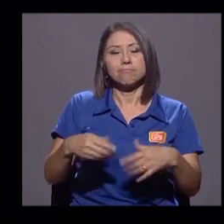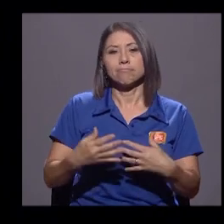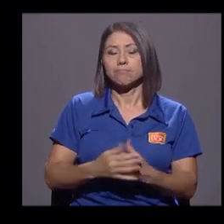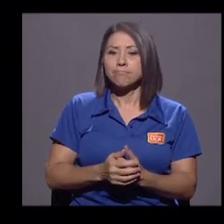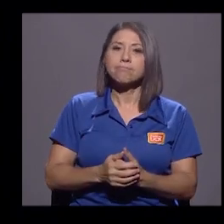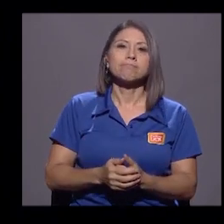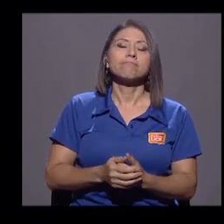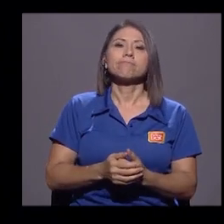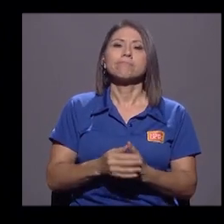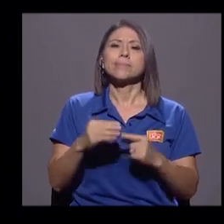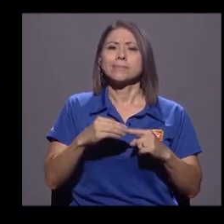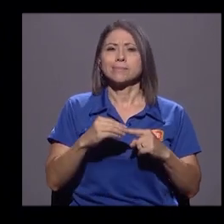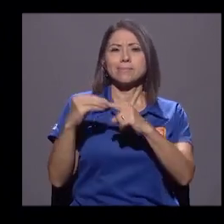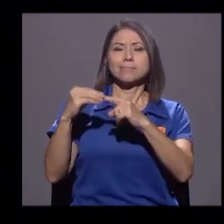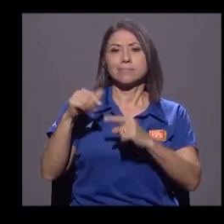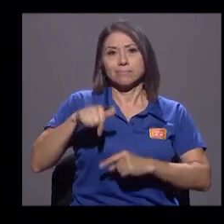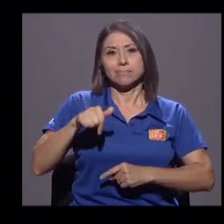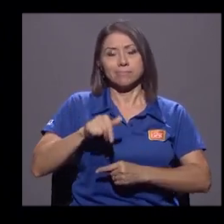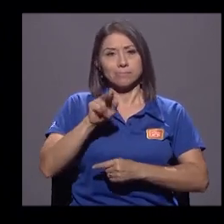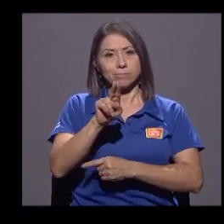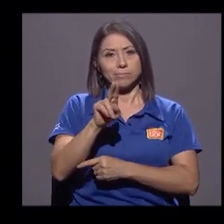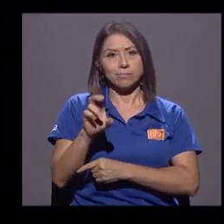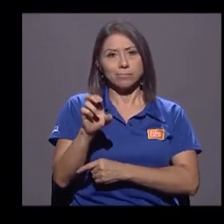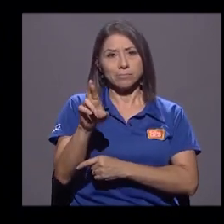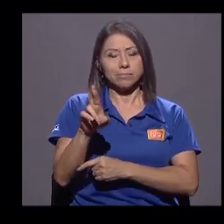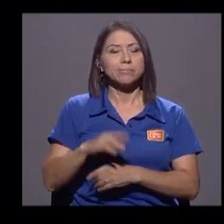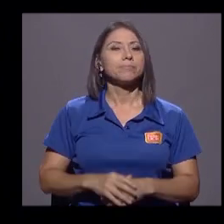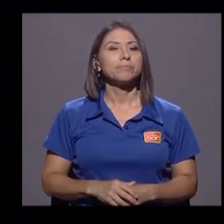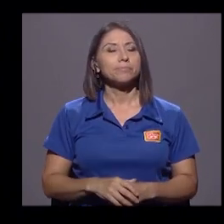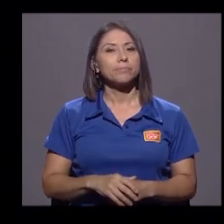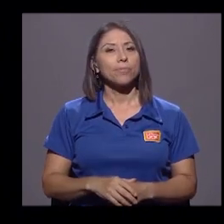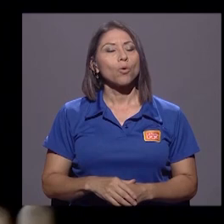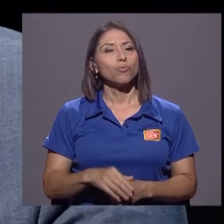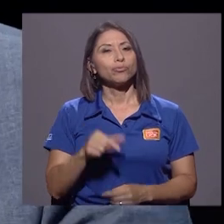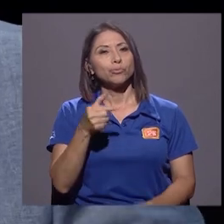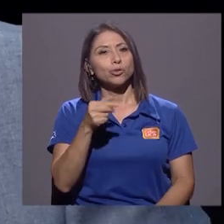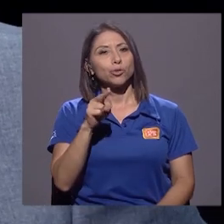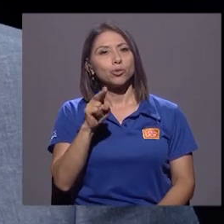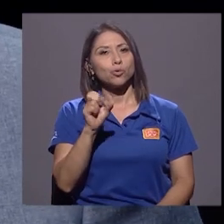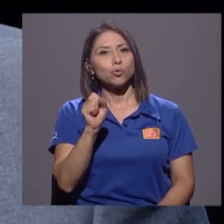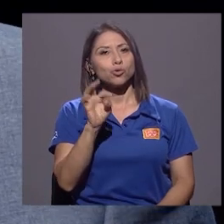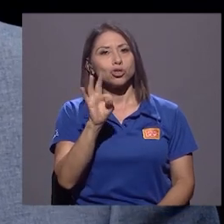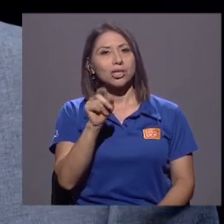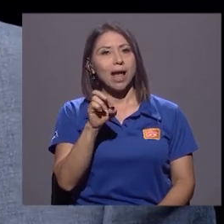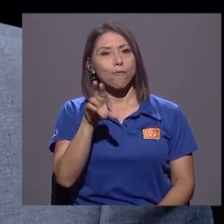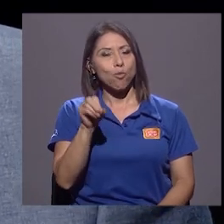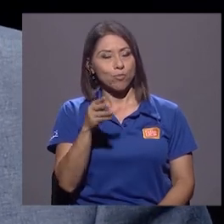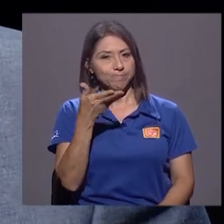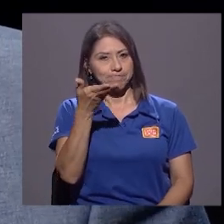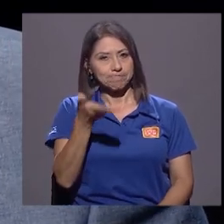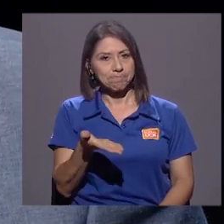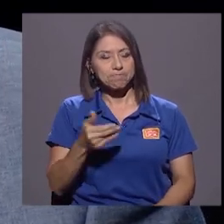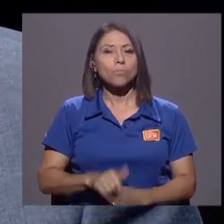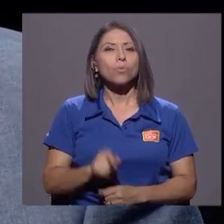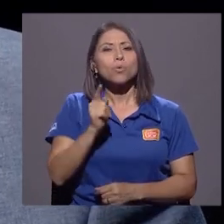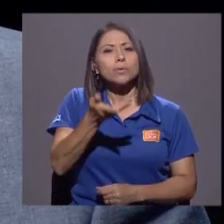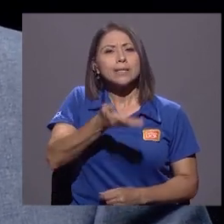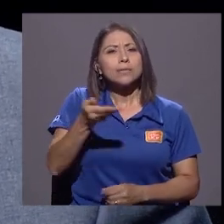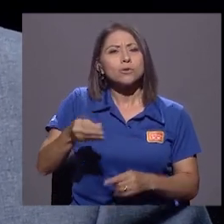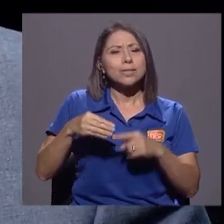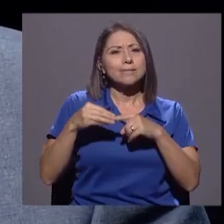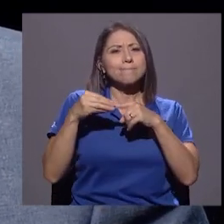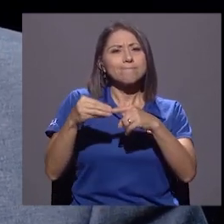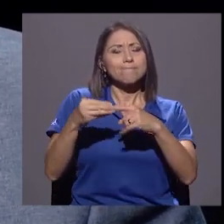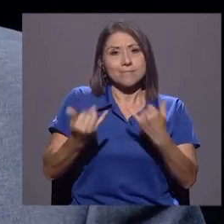particularmente en la Universidad de Costa Rica. Don Gustavo, una de las cosas fundamentales en este momento